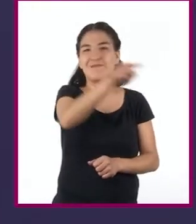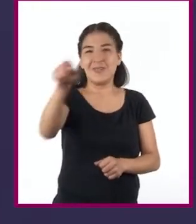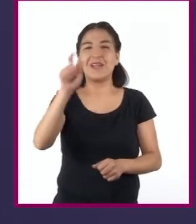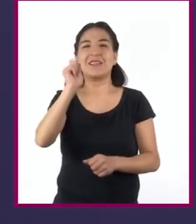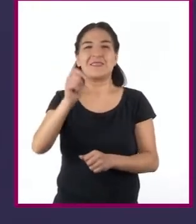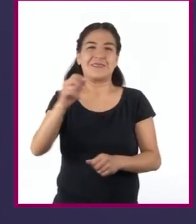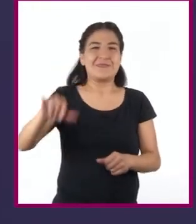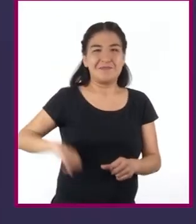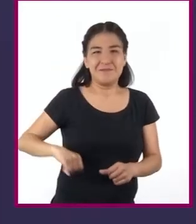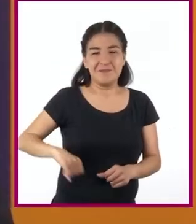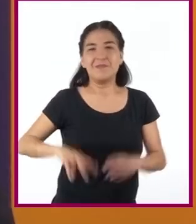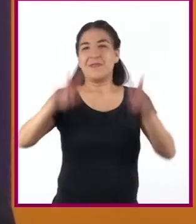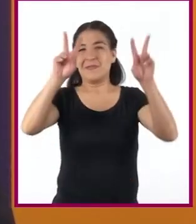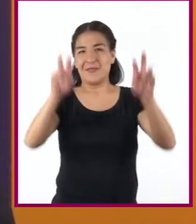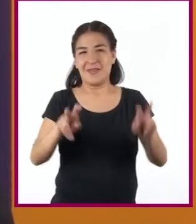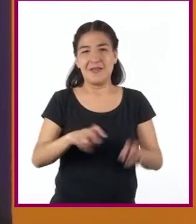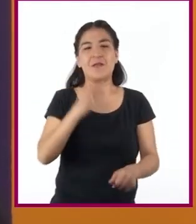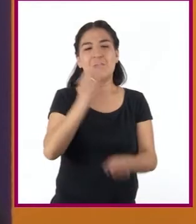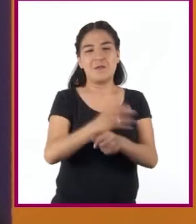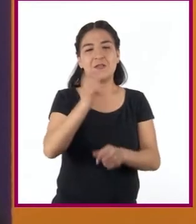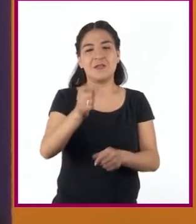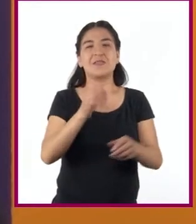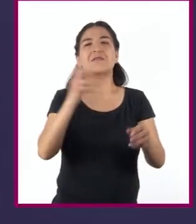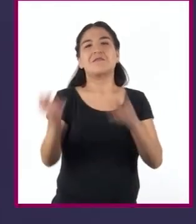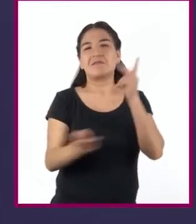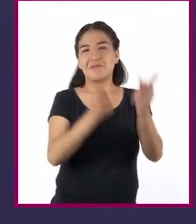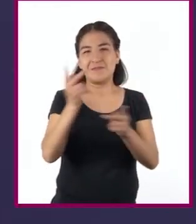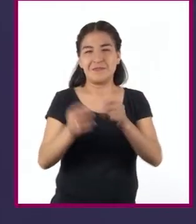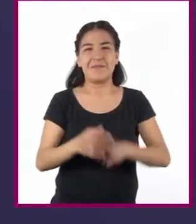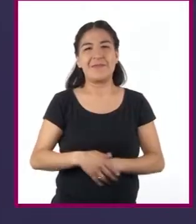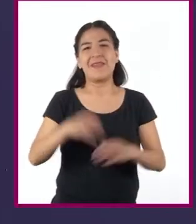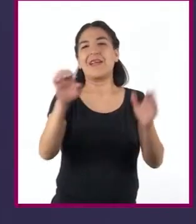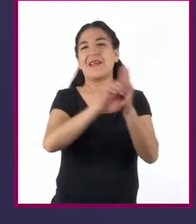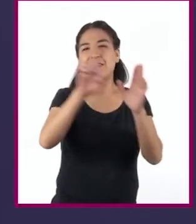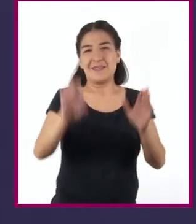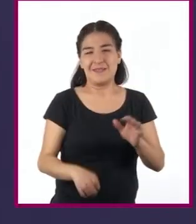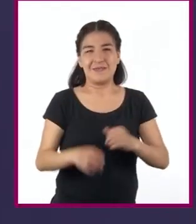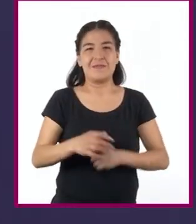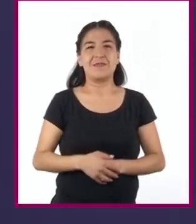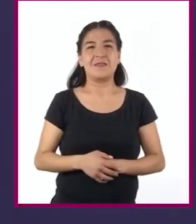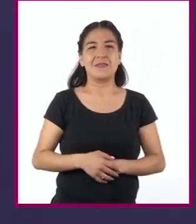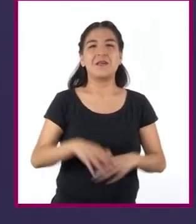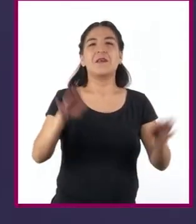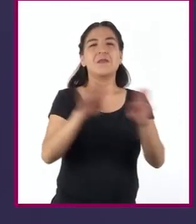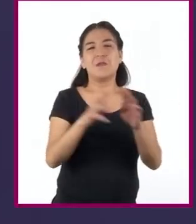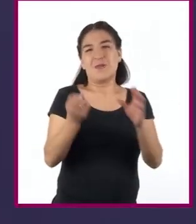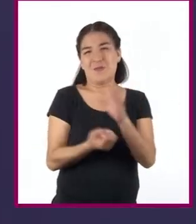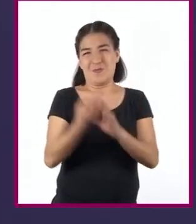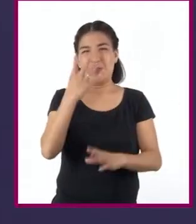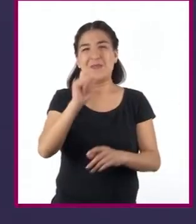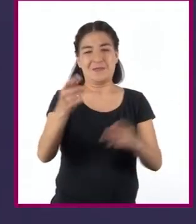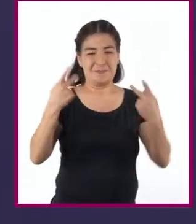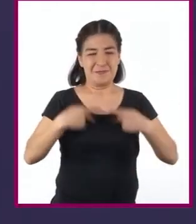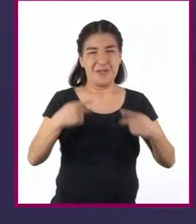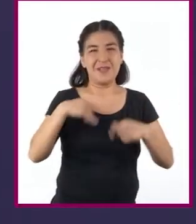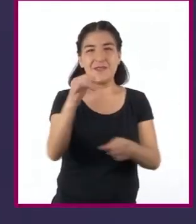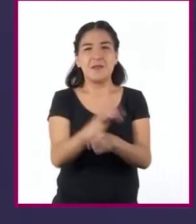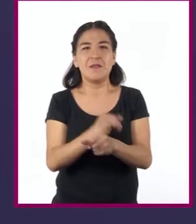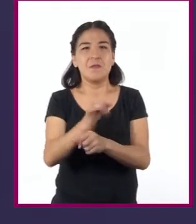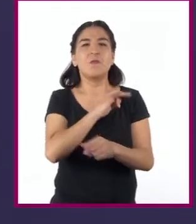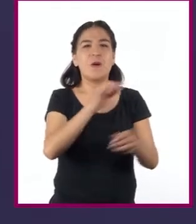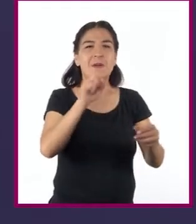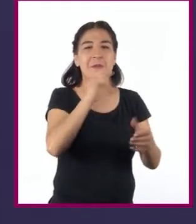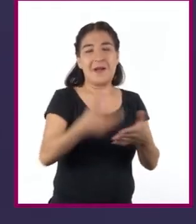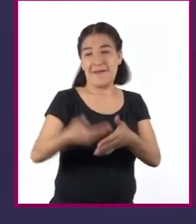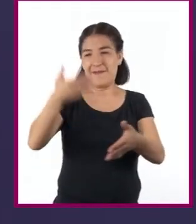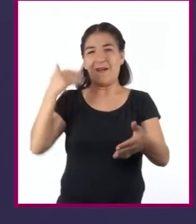que se interesen por el tema que se trató en el experimento. Por ejemplo, un nuevo investigador puede recurrir al informe que